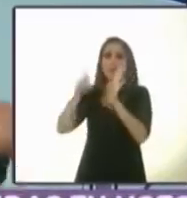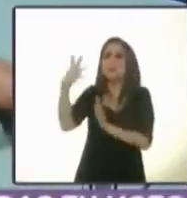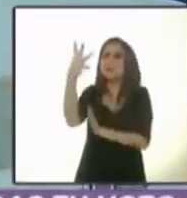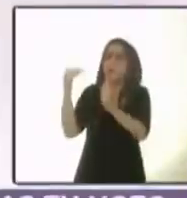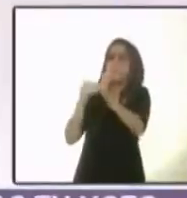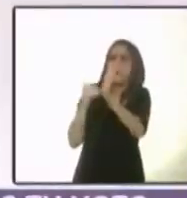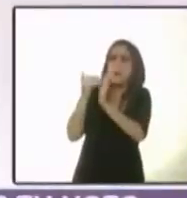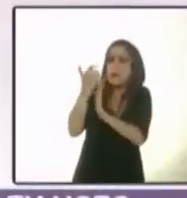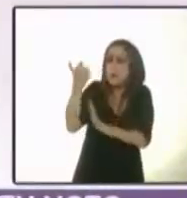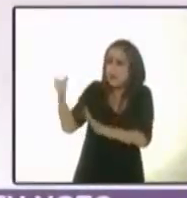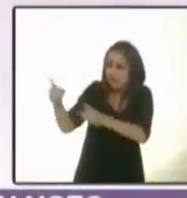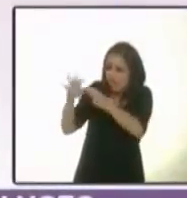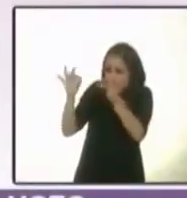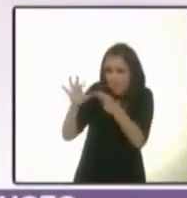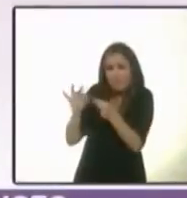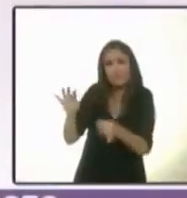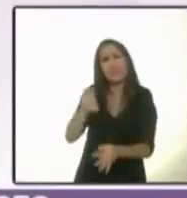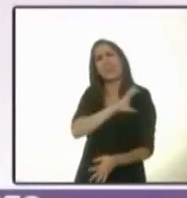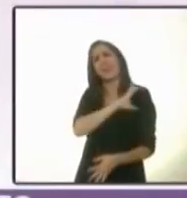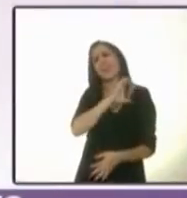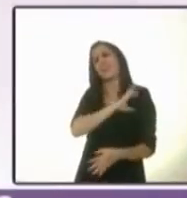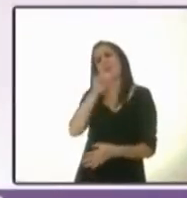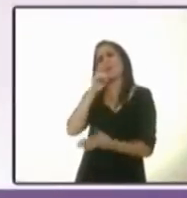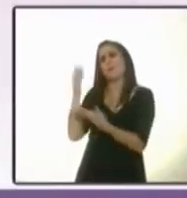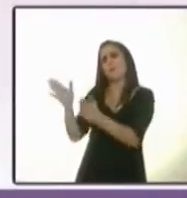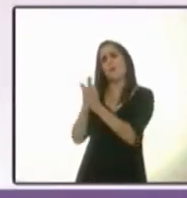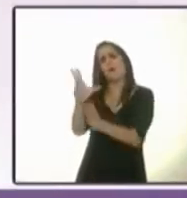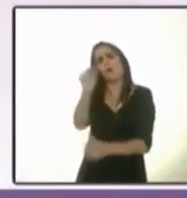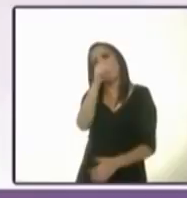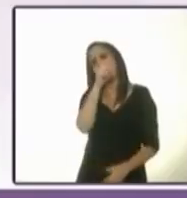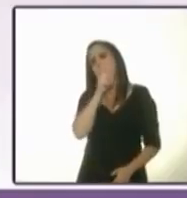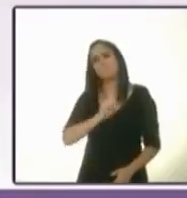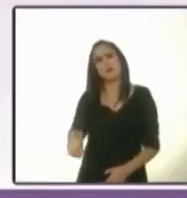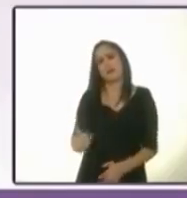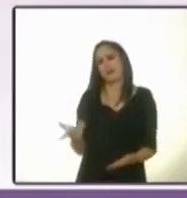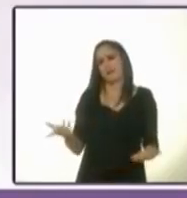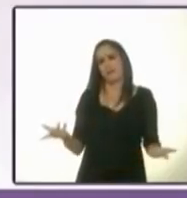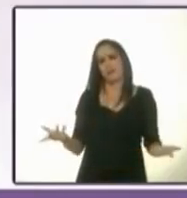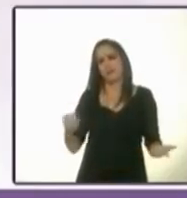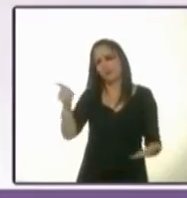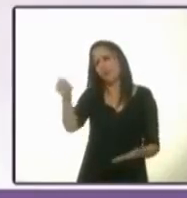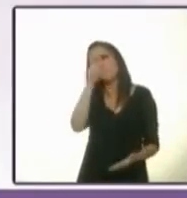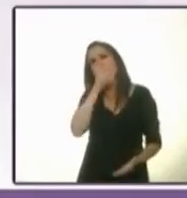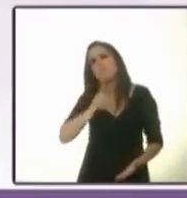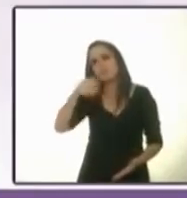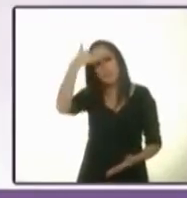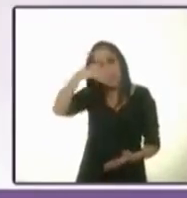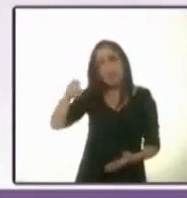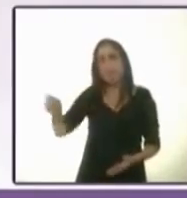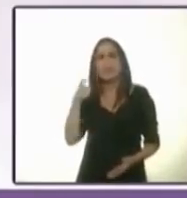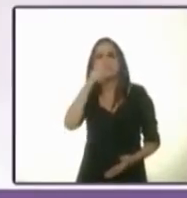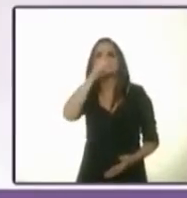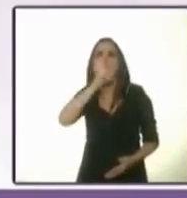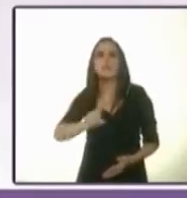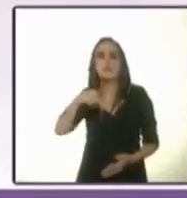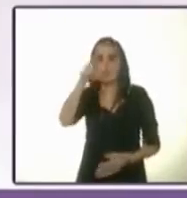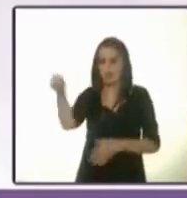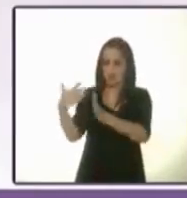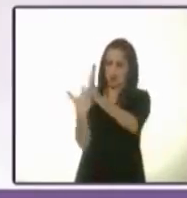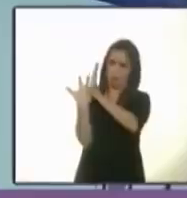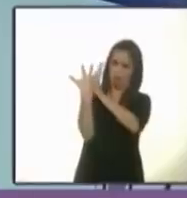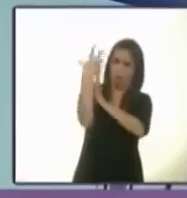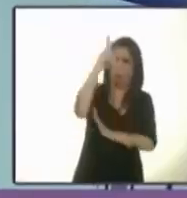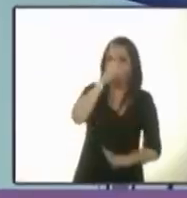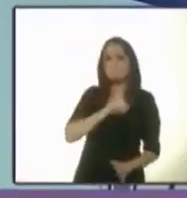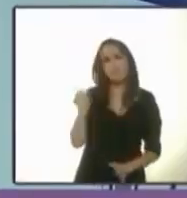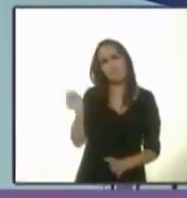de pesos. Queridísima, no les mientas, no seas mentirosa. Yo sé que sabes mentir, pero no te excedas. Y por